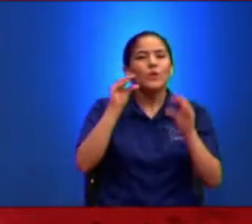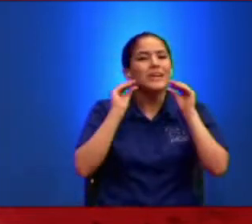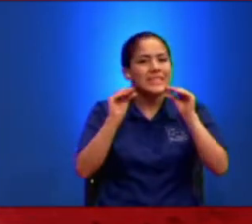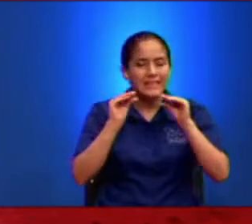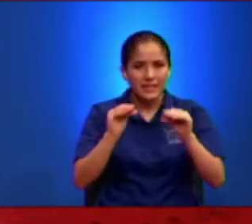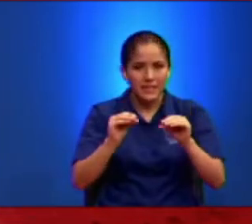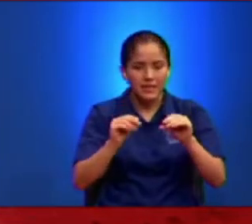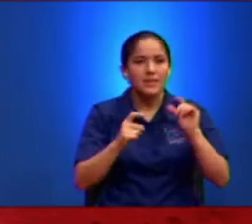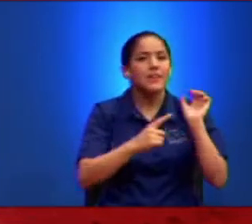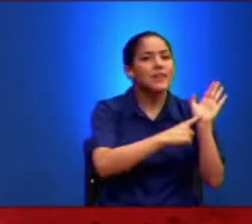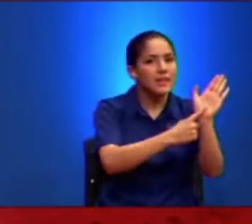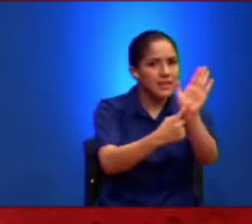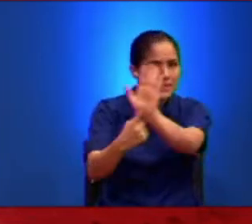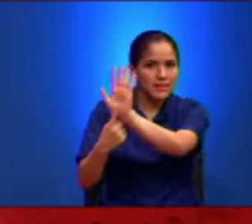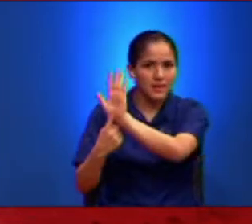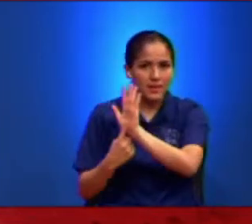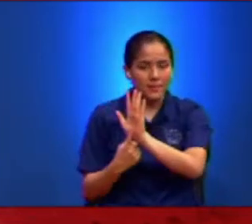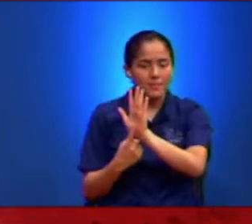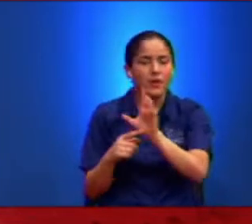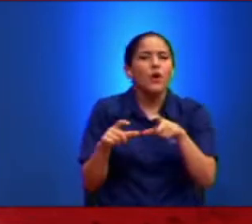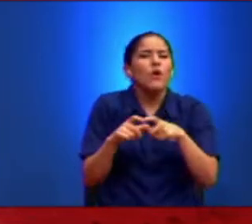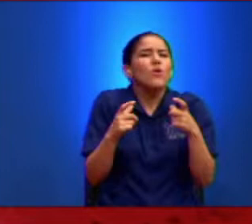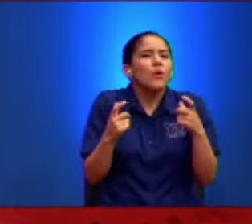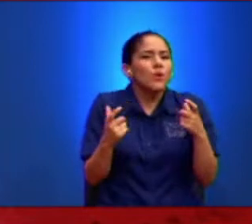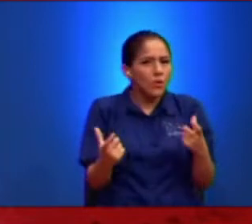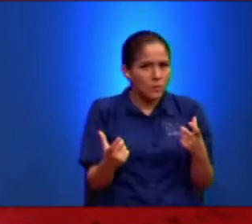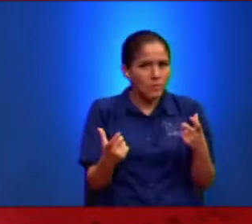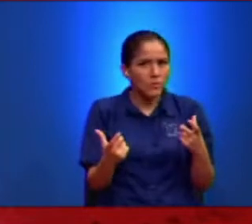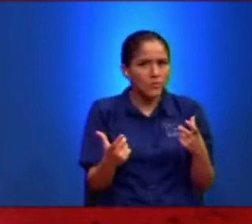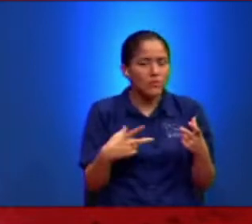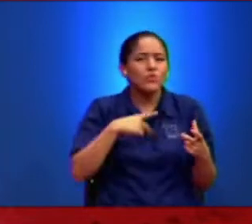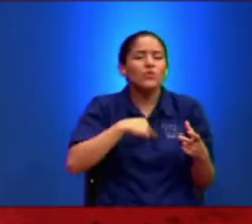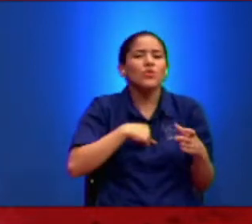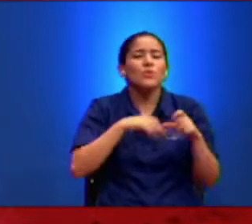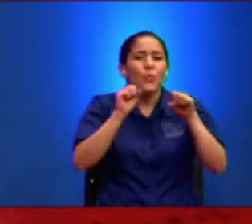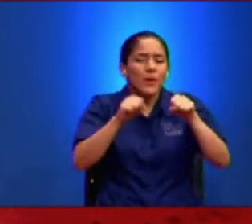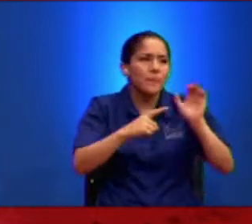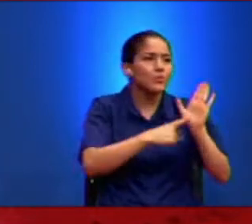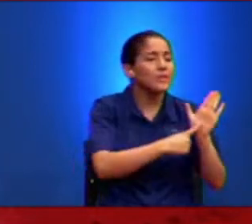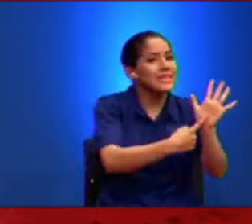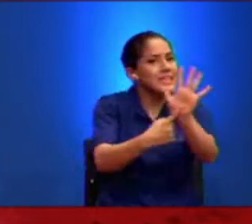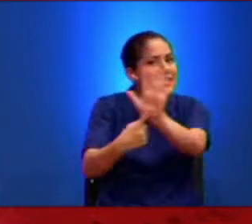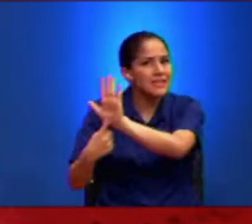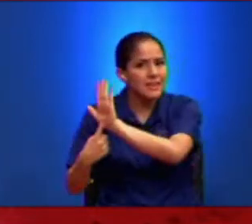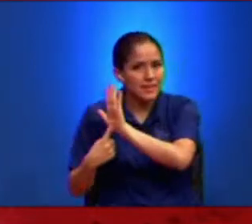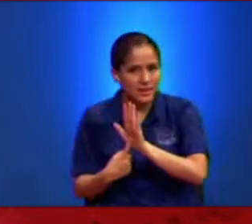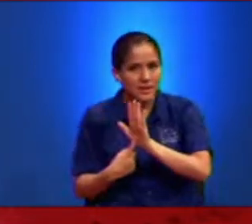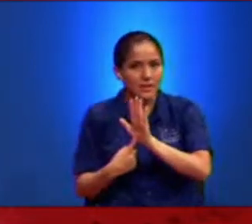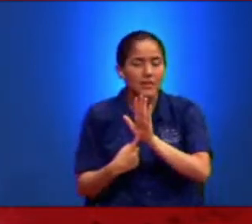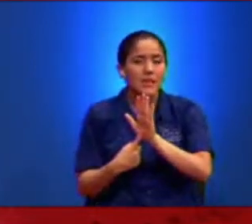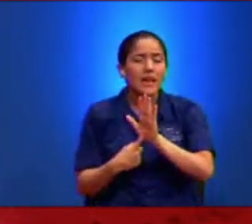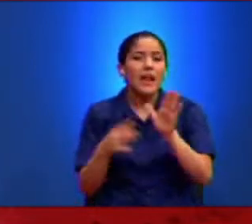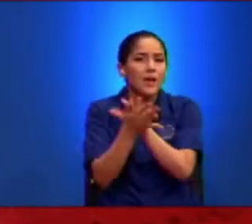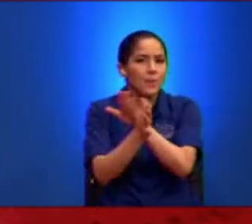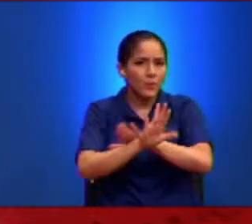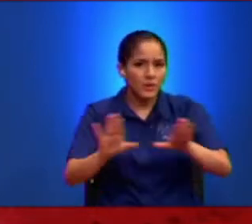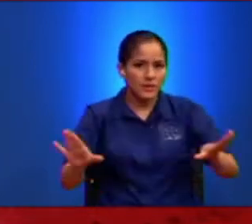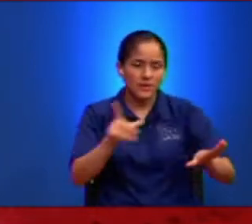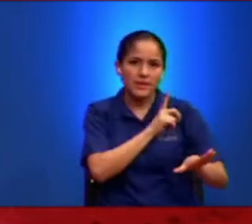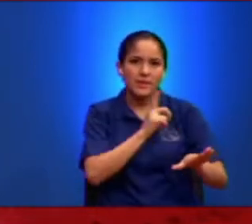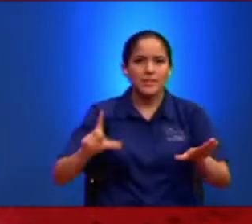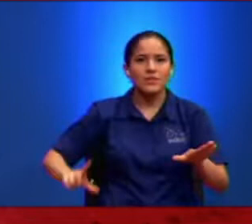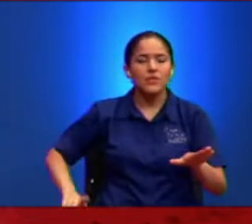mostrar Entonces como se va a Como vamos a poder mostrar La muerte de Cristo